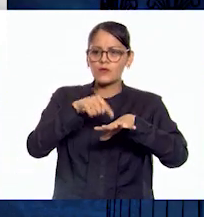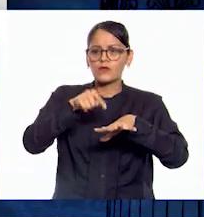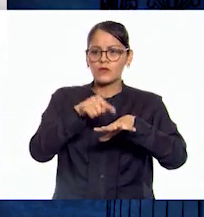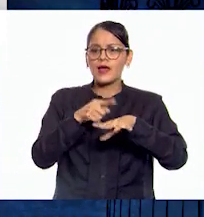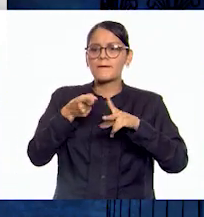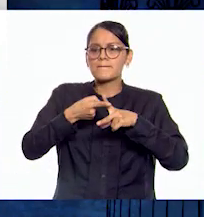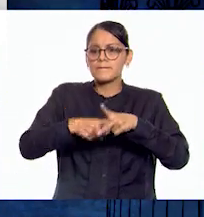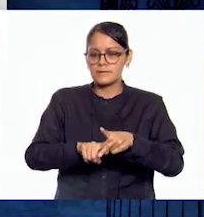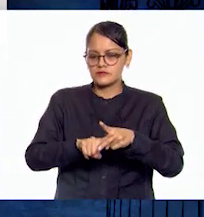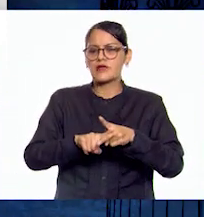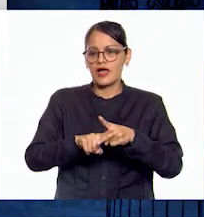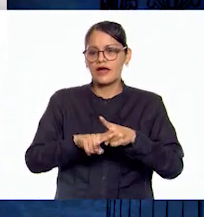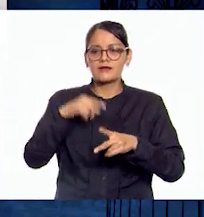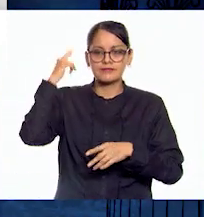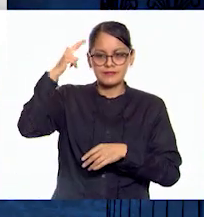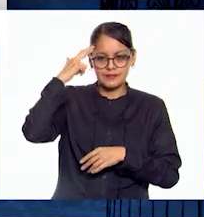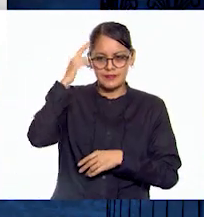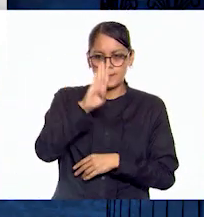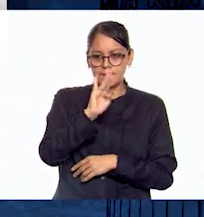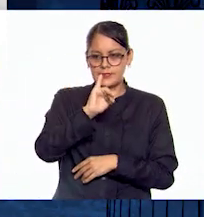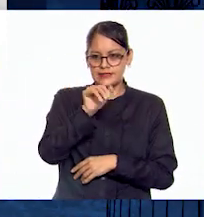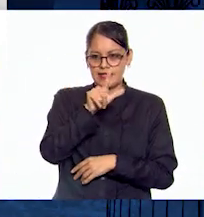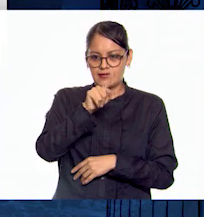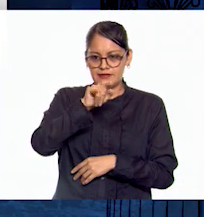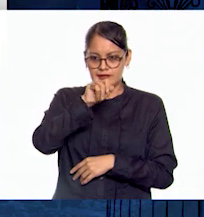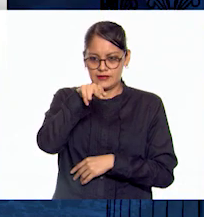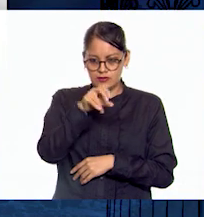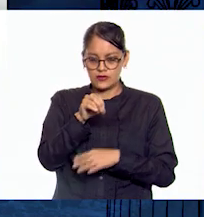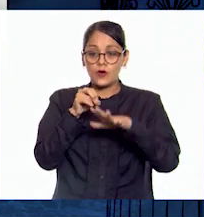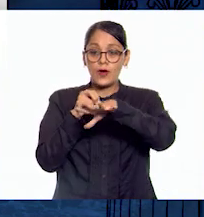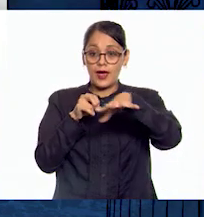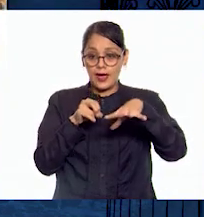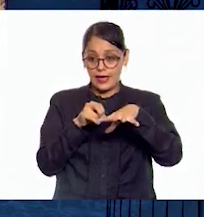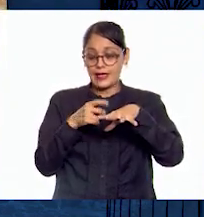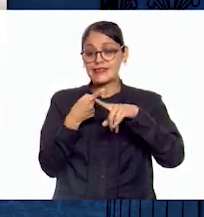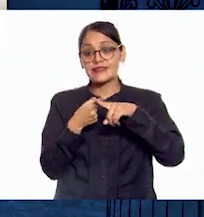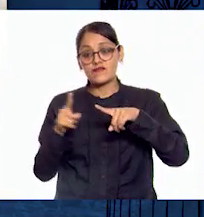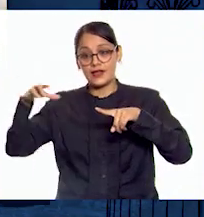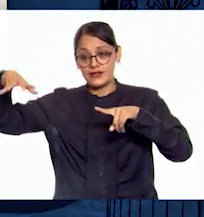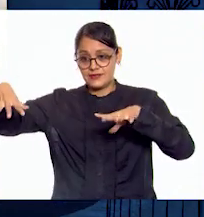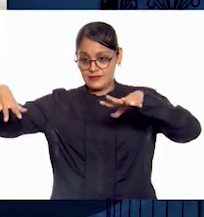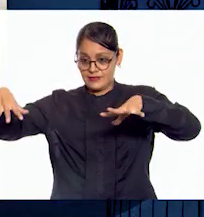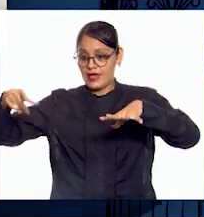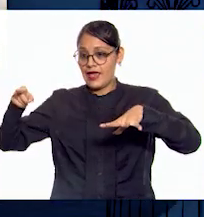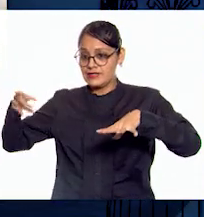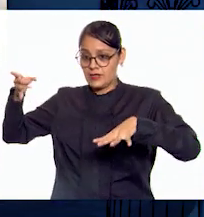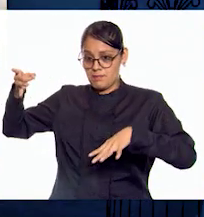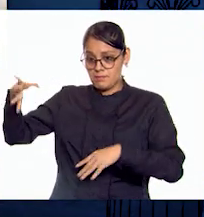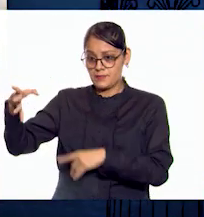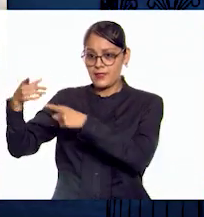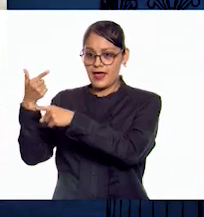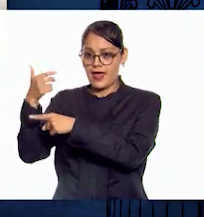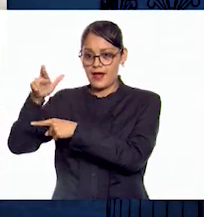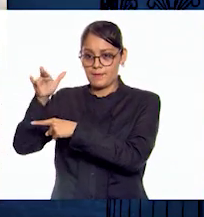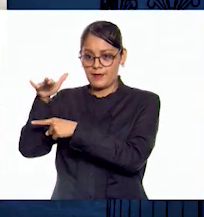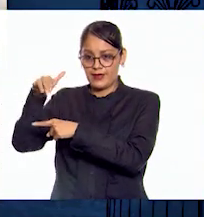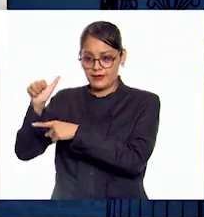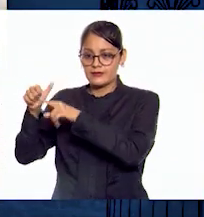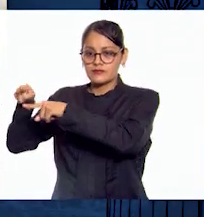Imperio Bizantino, que a diferencia del Imperio Romano de Occidente, destruido por los germanos en el año